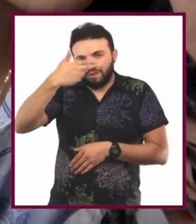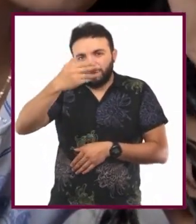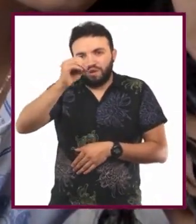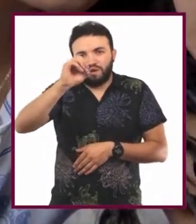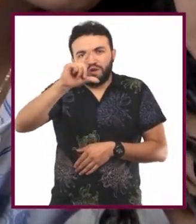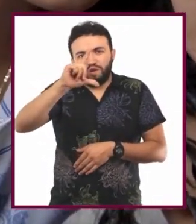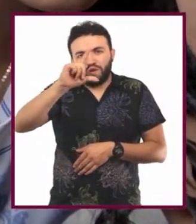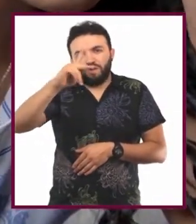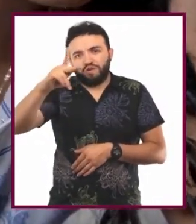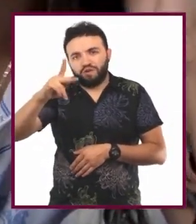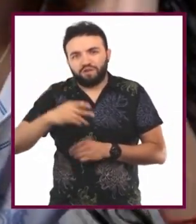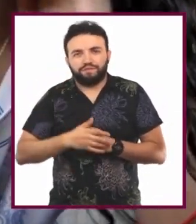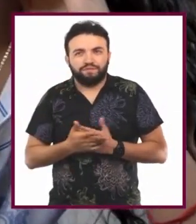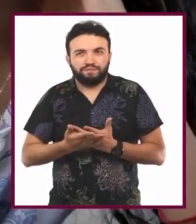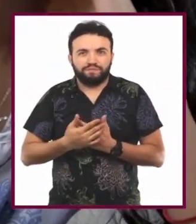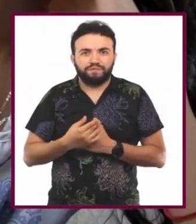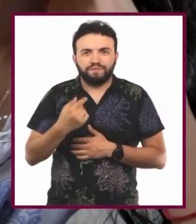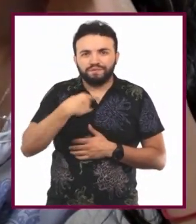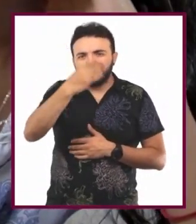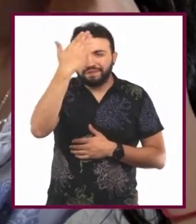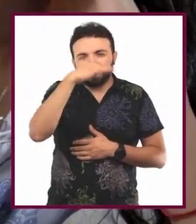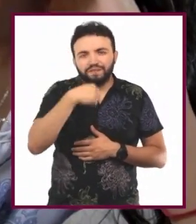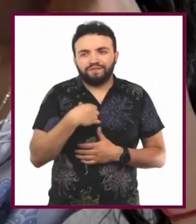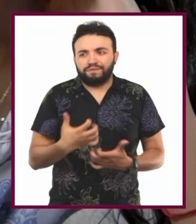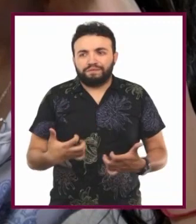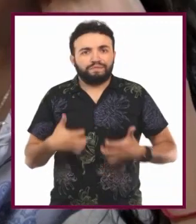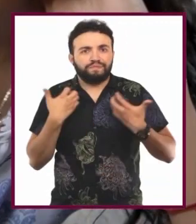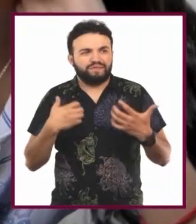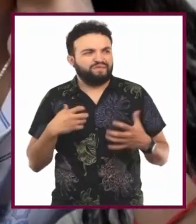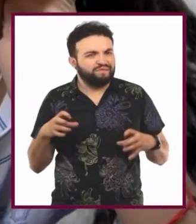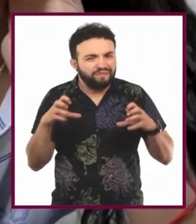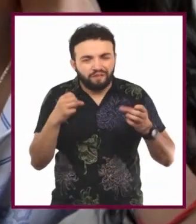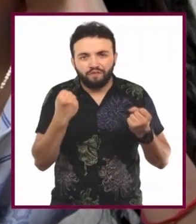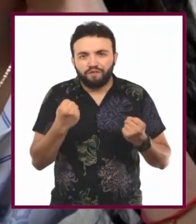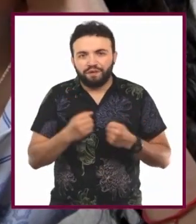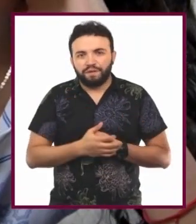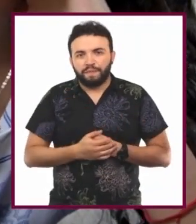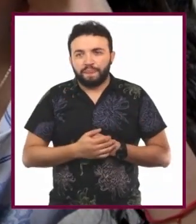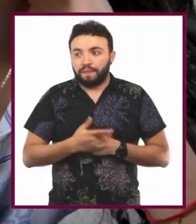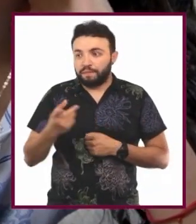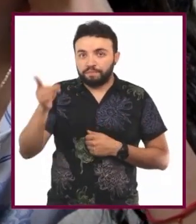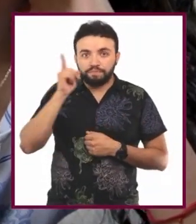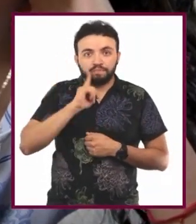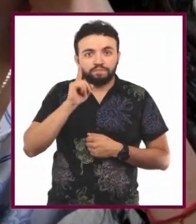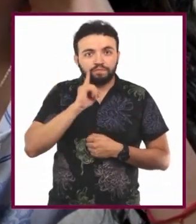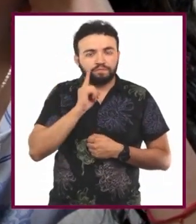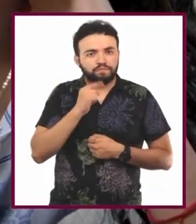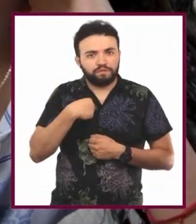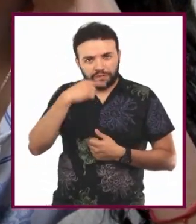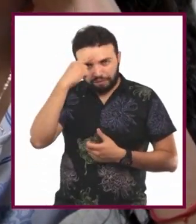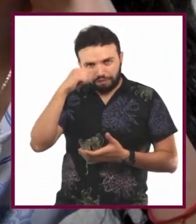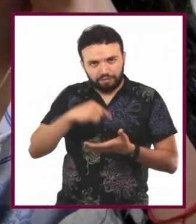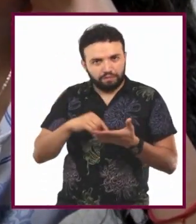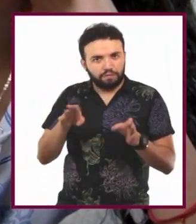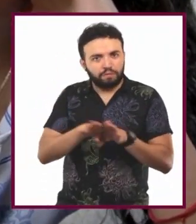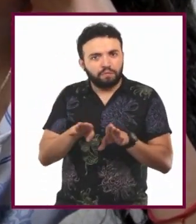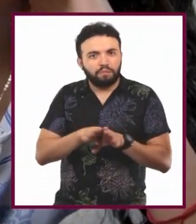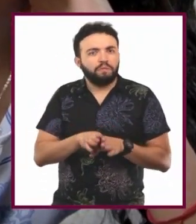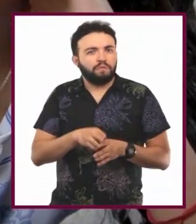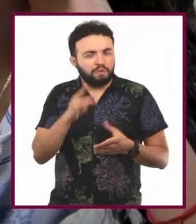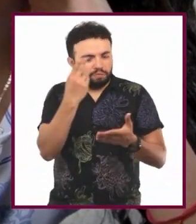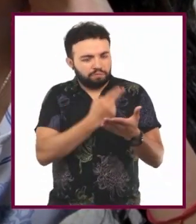cuando me enojo. Pues, ¿qué te digo? Desi es súper talentosa y a lo mejor te hace una Venus acá a Guardianes de la Galaxia.